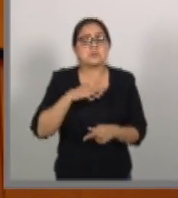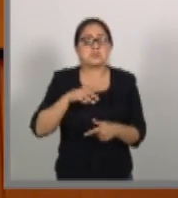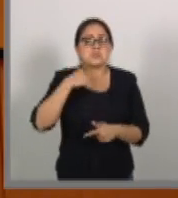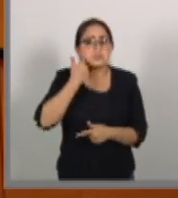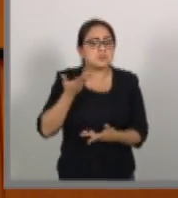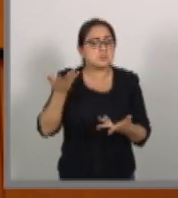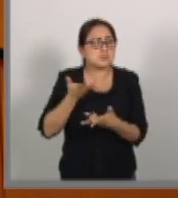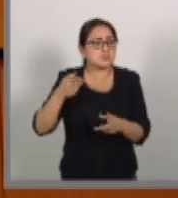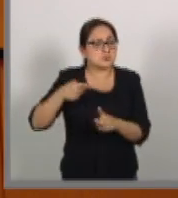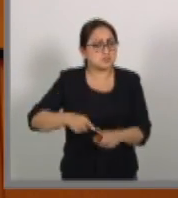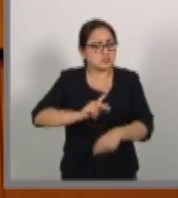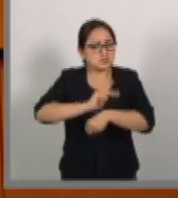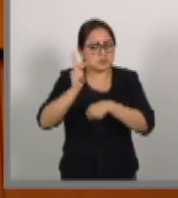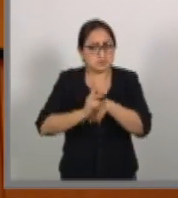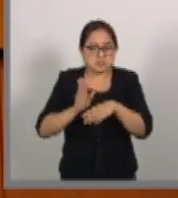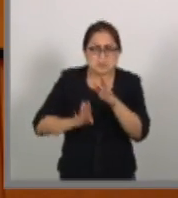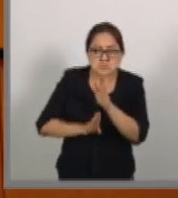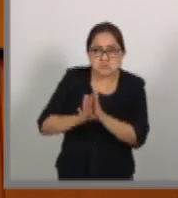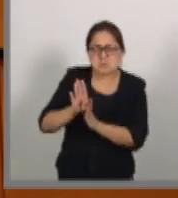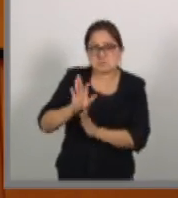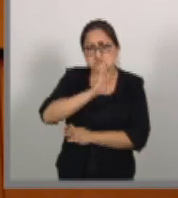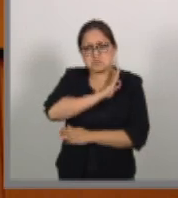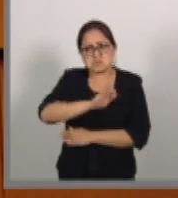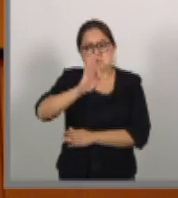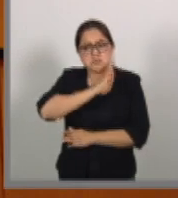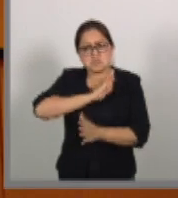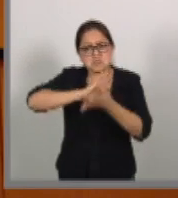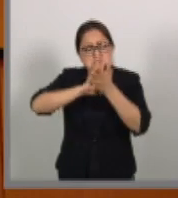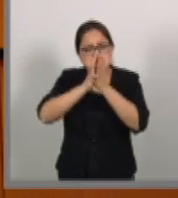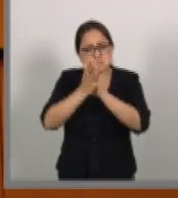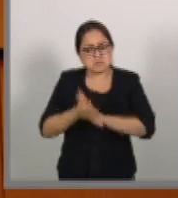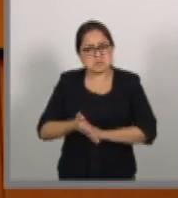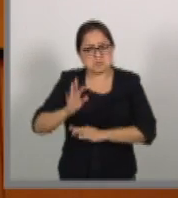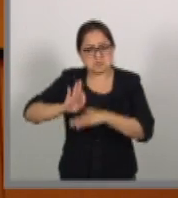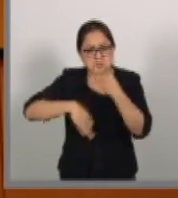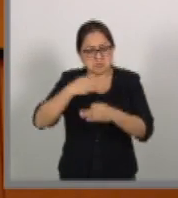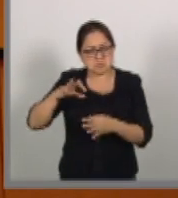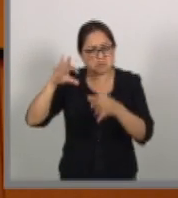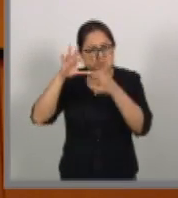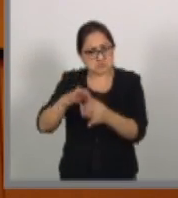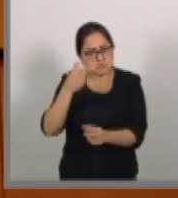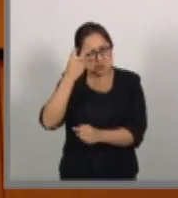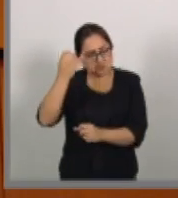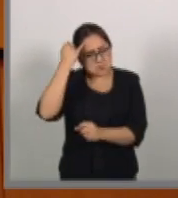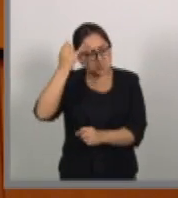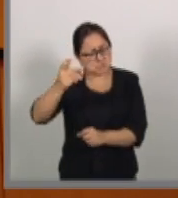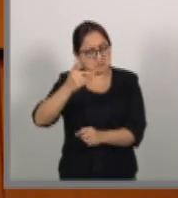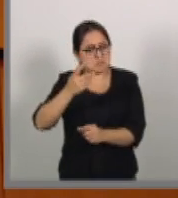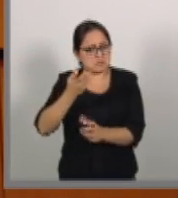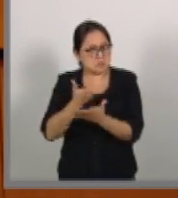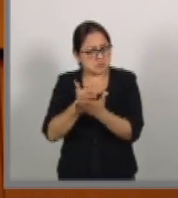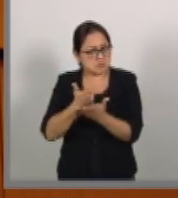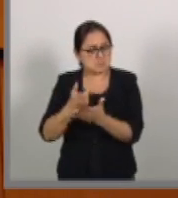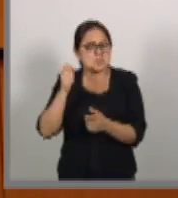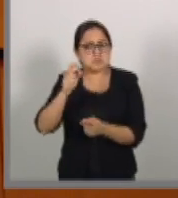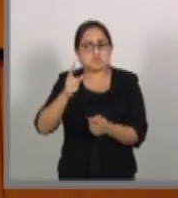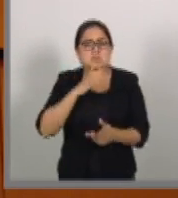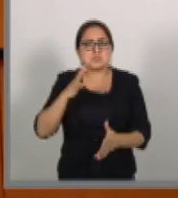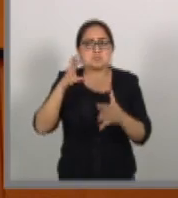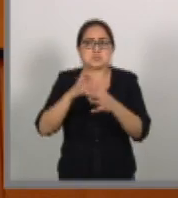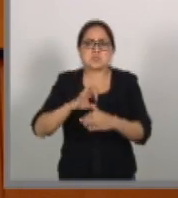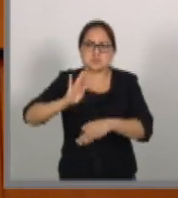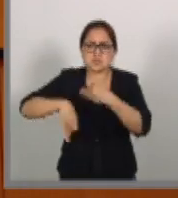una nación próspera capaz de transformar todas estas perspectivas económicas y superar